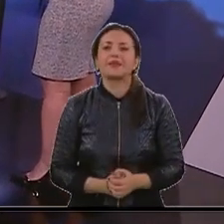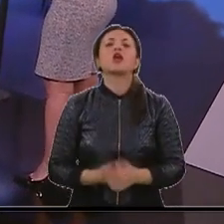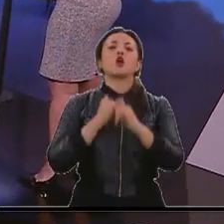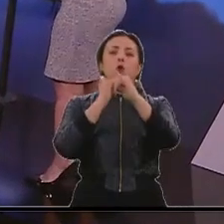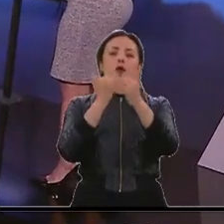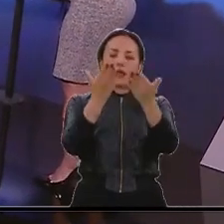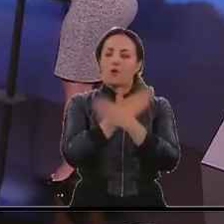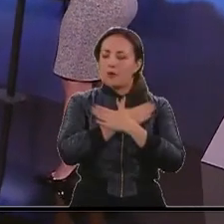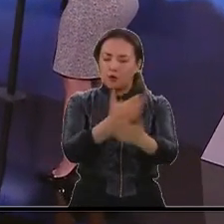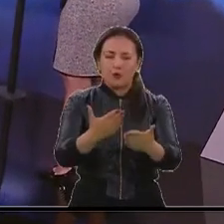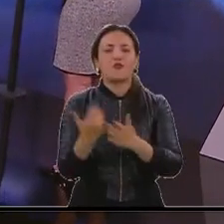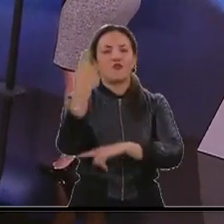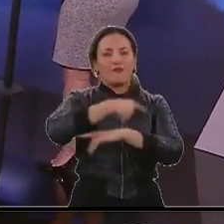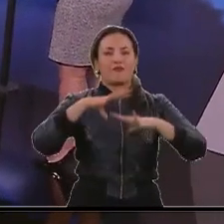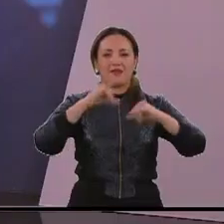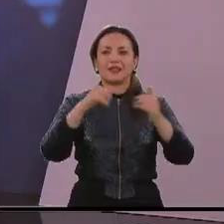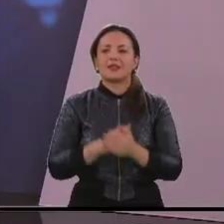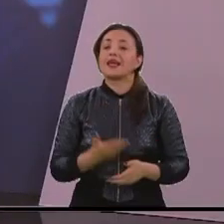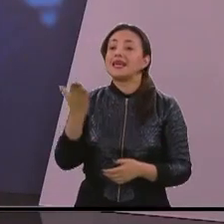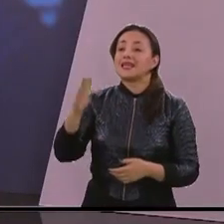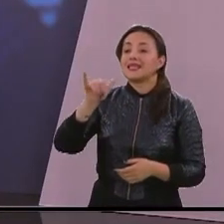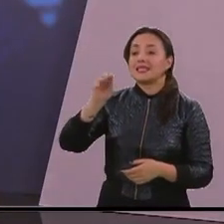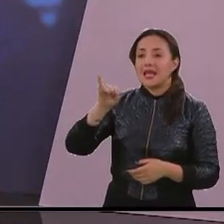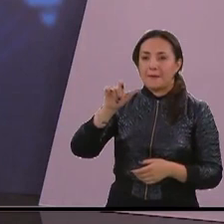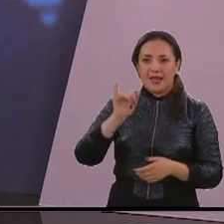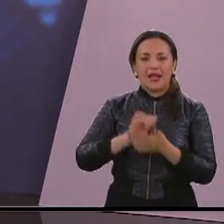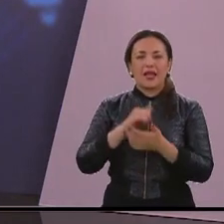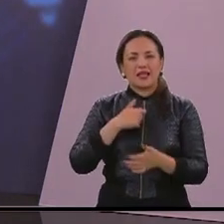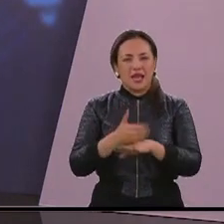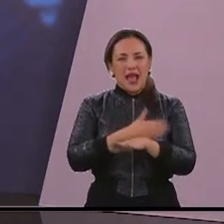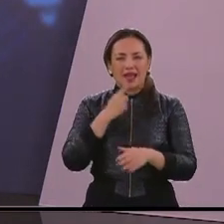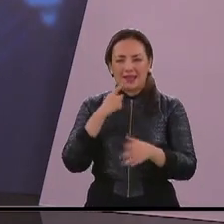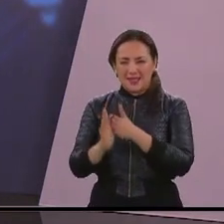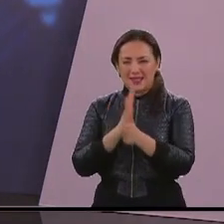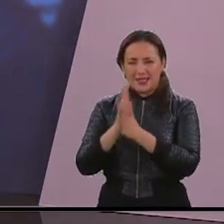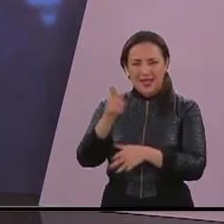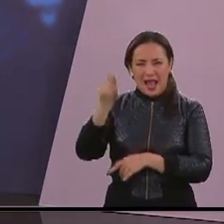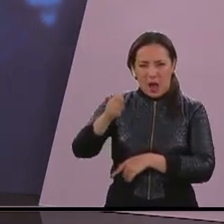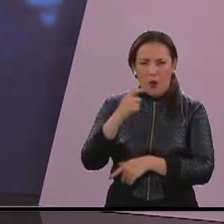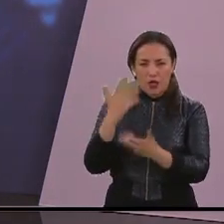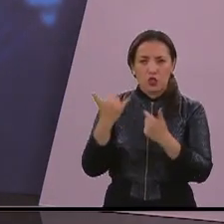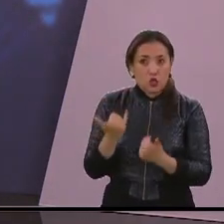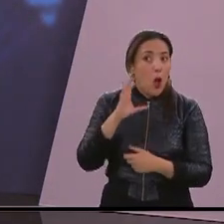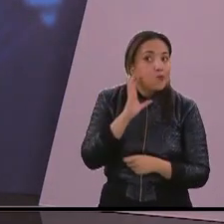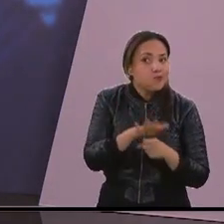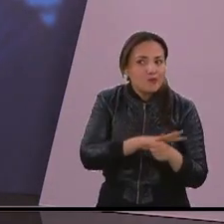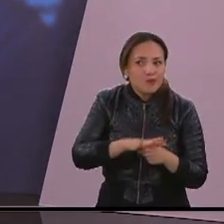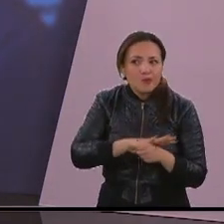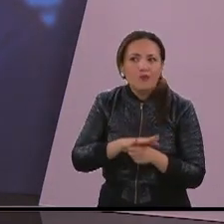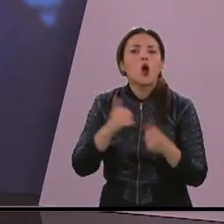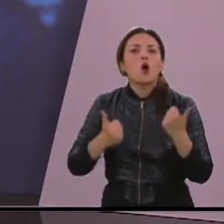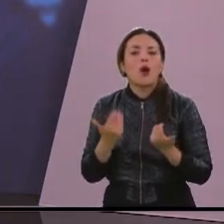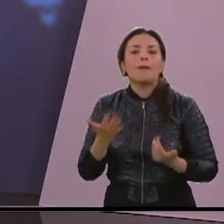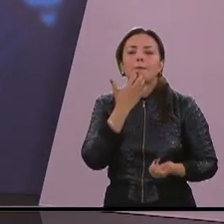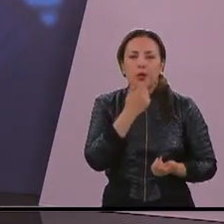Igualmente, con el mayor de los gustos. Feliz día. Yamile, dentro de lo que nos ilustraba el abogado, por ejemplo, hay un caso que está ocurriendo en este momento. Y es que